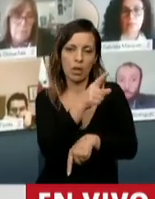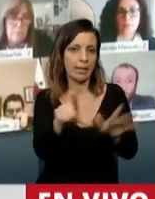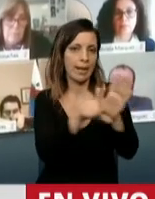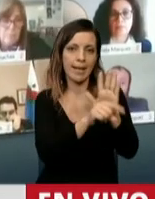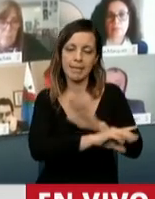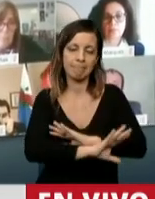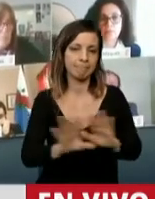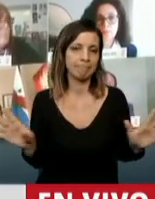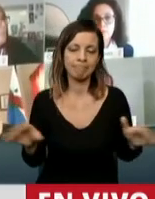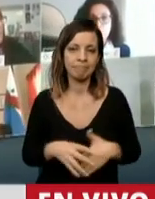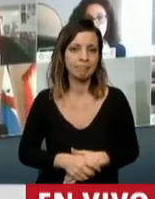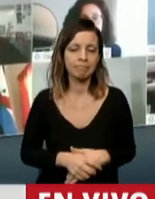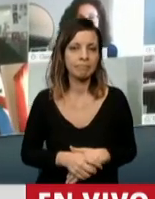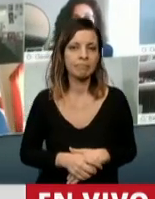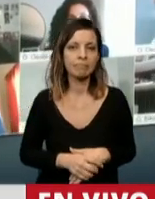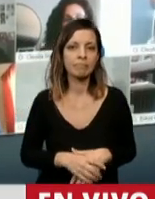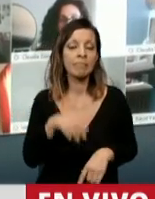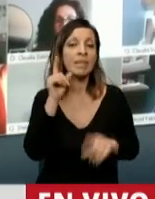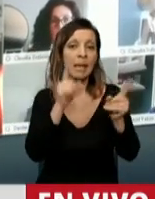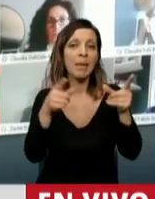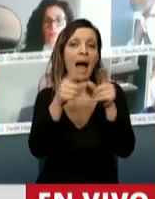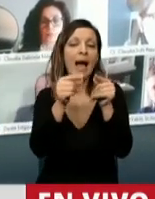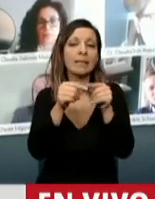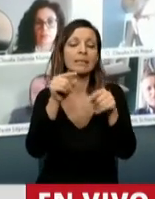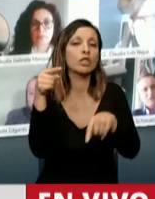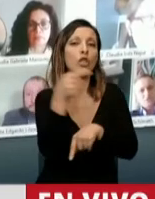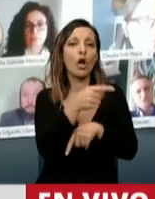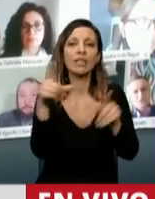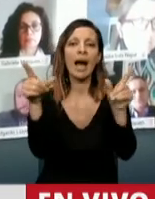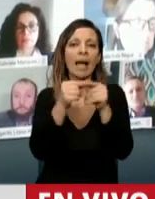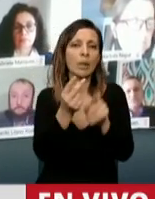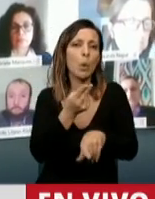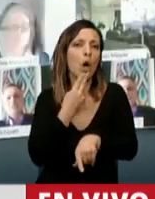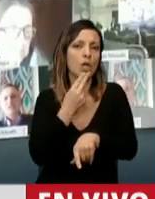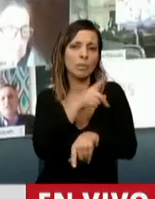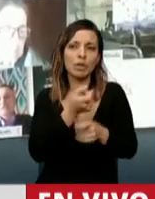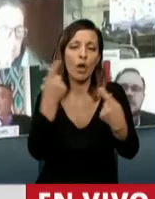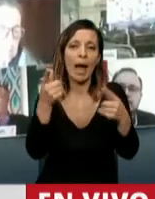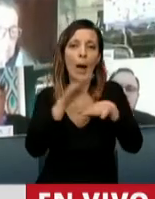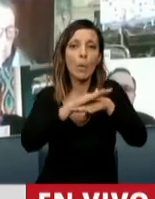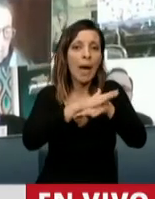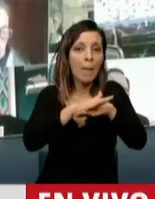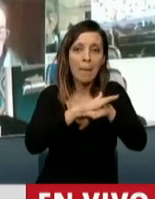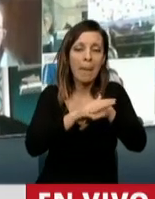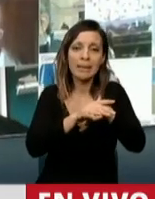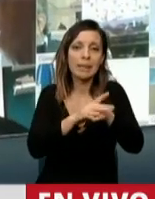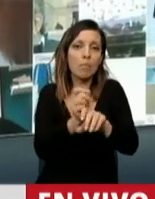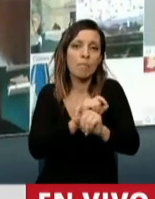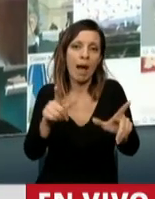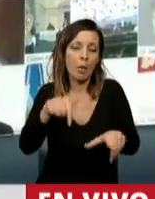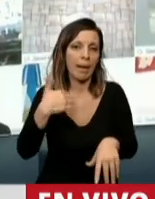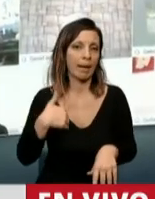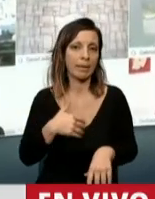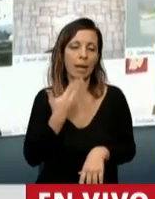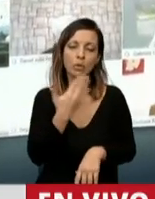a este artículo porque sienta un precedente muy malo para nuestro país. Muchas